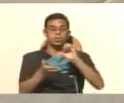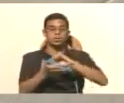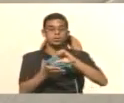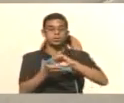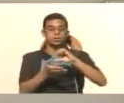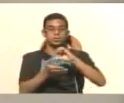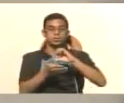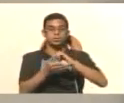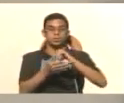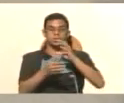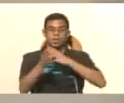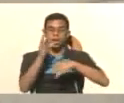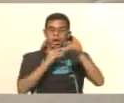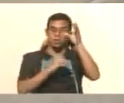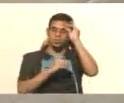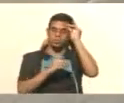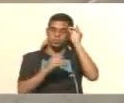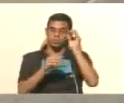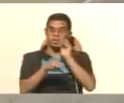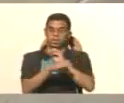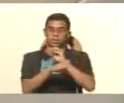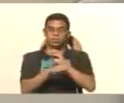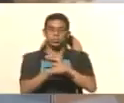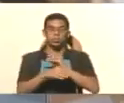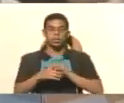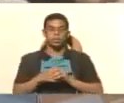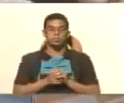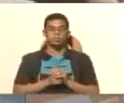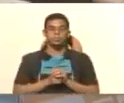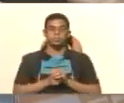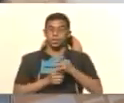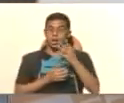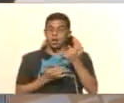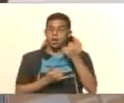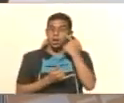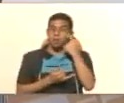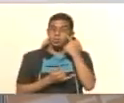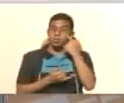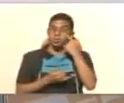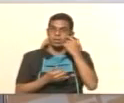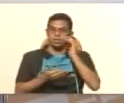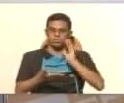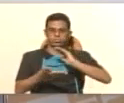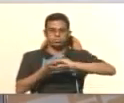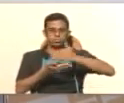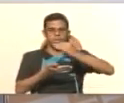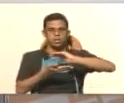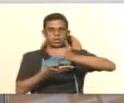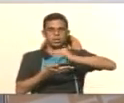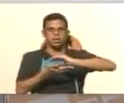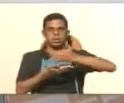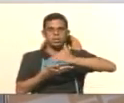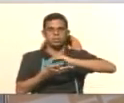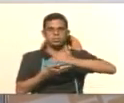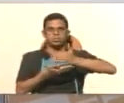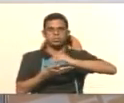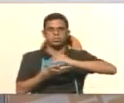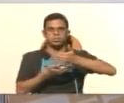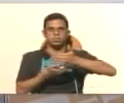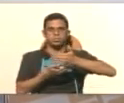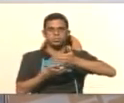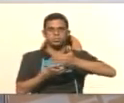trabajo productivo, el mantenimiento preventivo. Luego, fíjense que la carcasa de esta canaima está